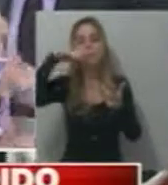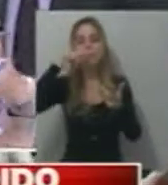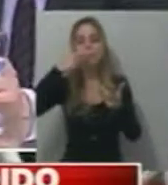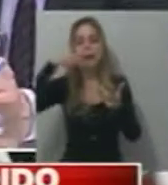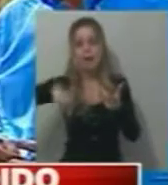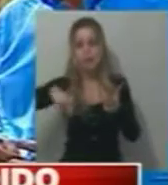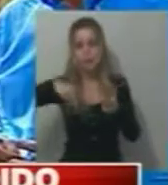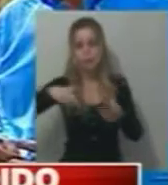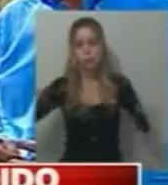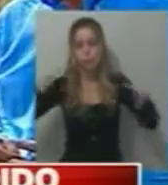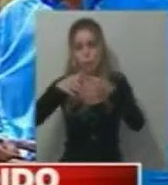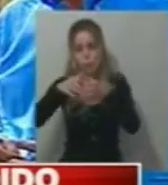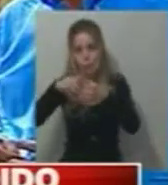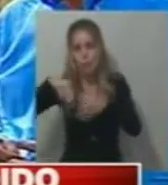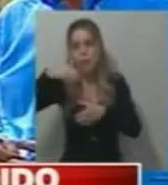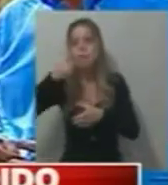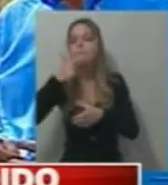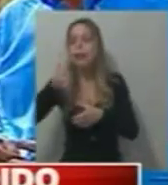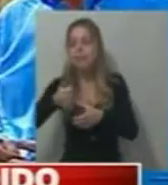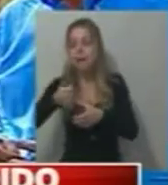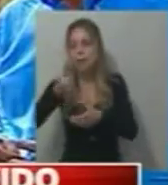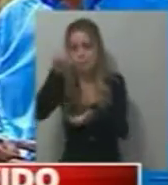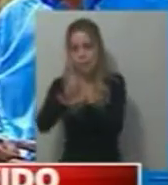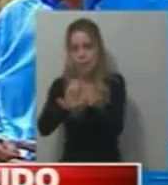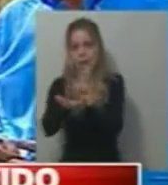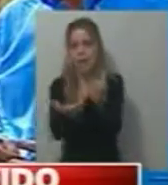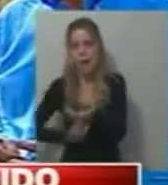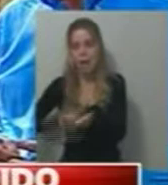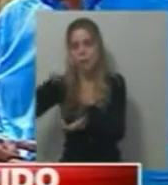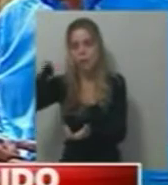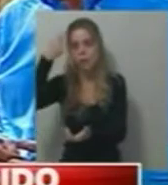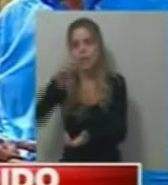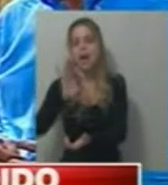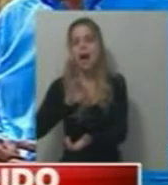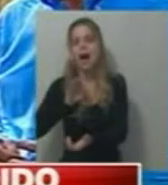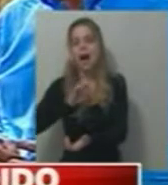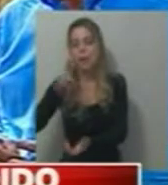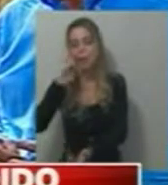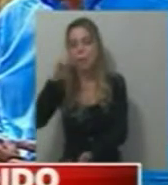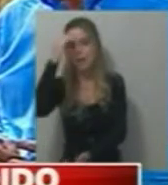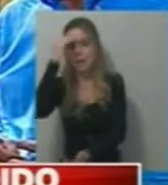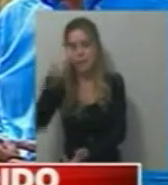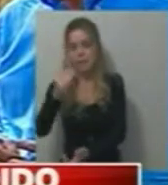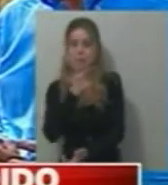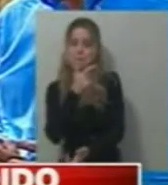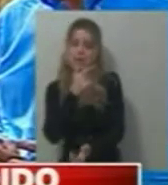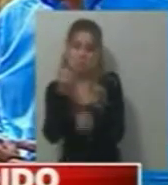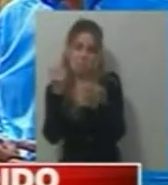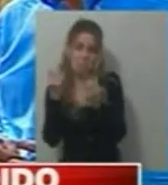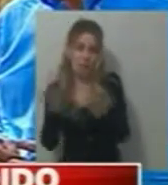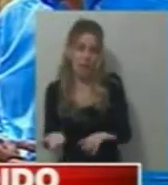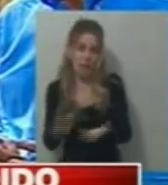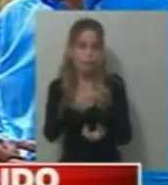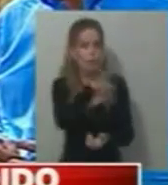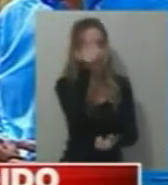rumbo al 2015. Yo le preguntaba a los encuestadores, a los sociólogos, qué le aporta Lavagna y qué le aporta